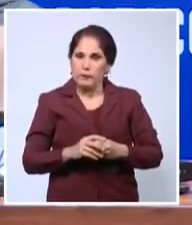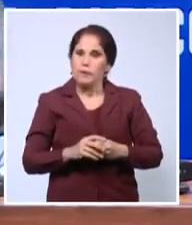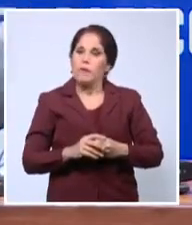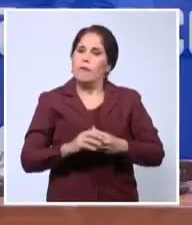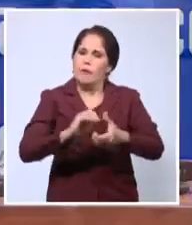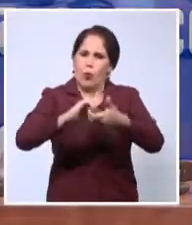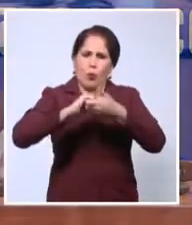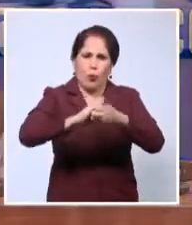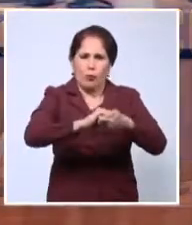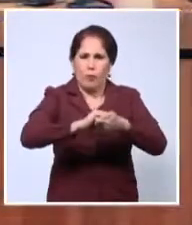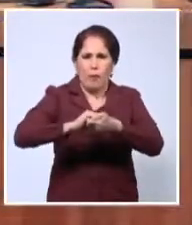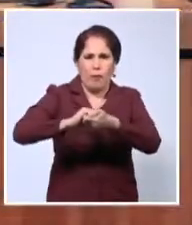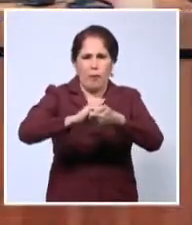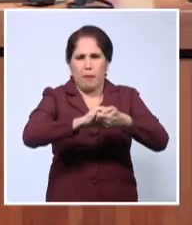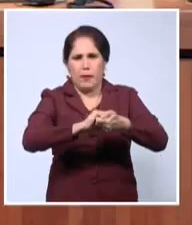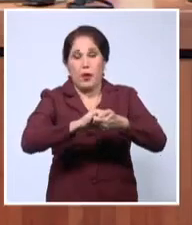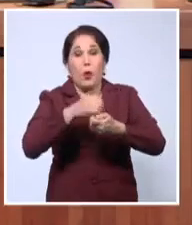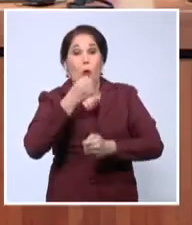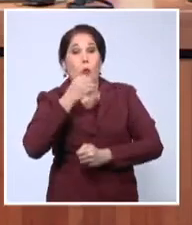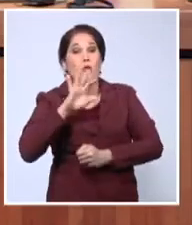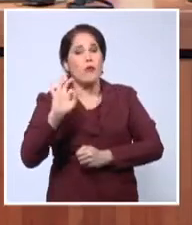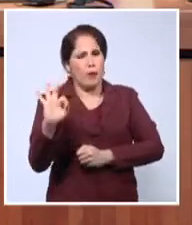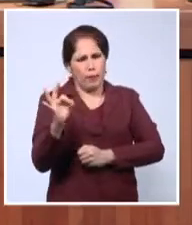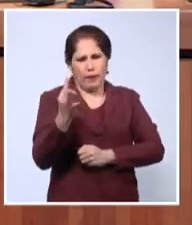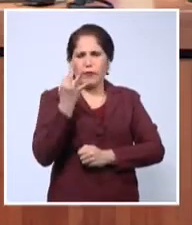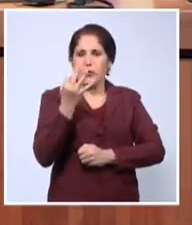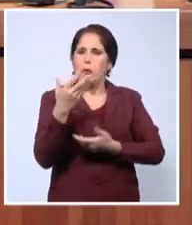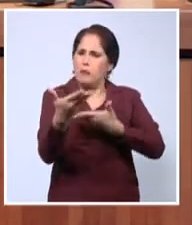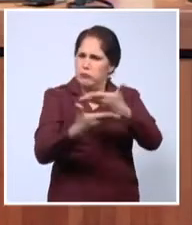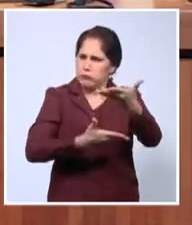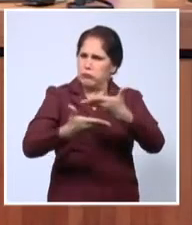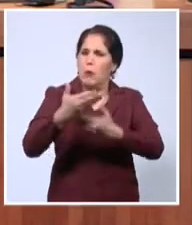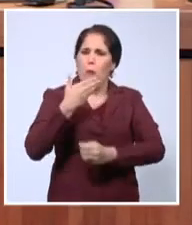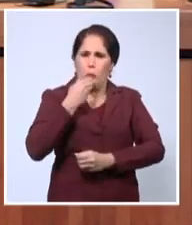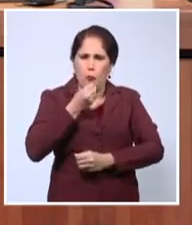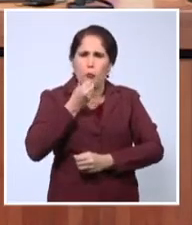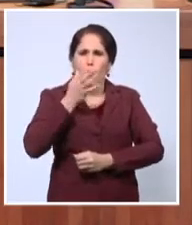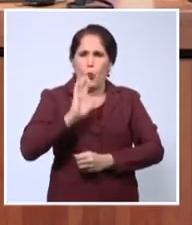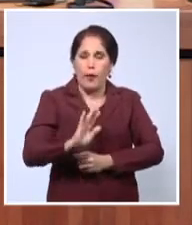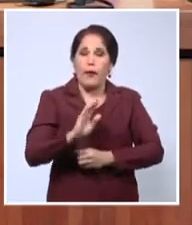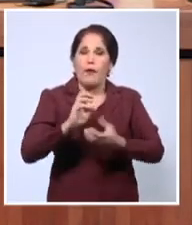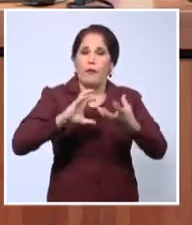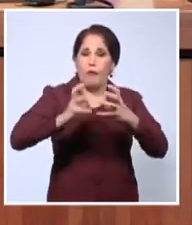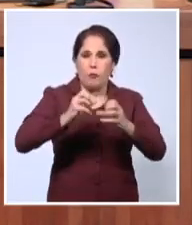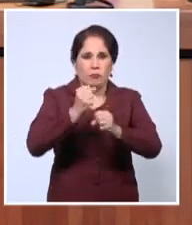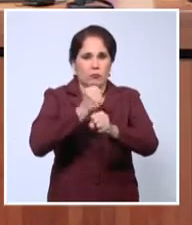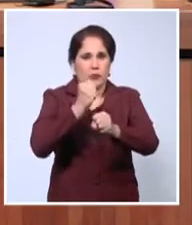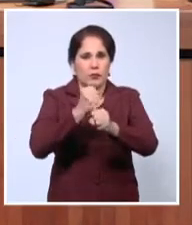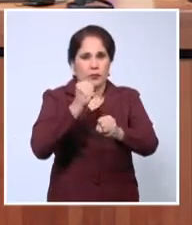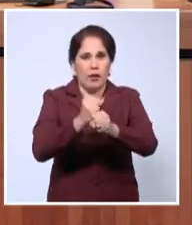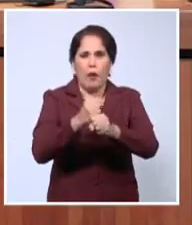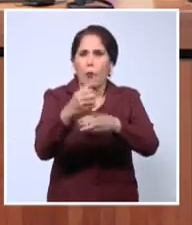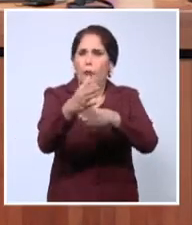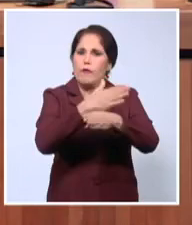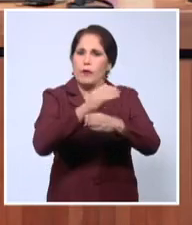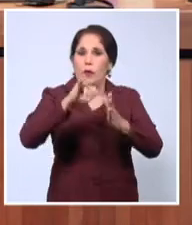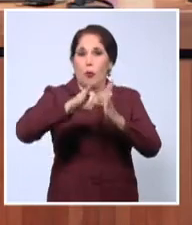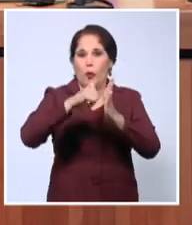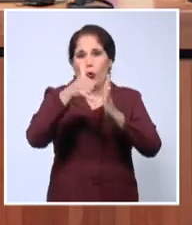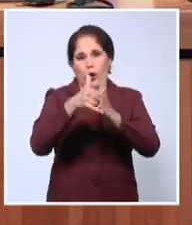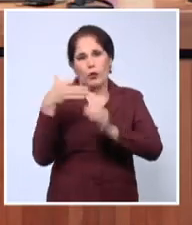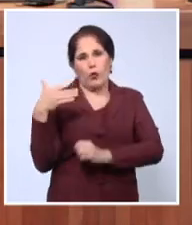colegas, es posible perfeccionar los intercambios para diseñar y trabajar en oportunidades y proyectos